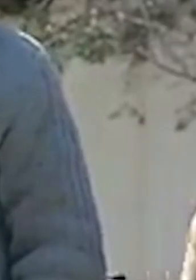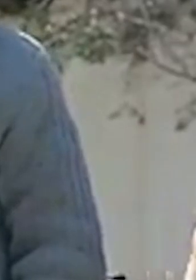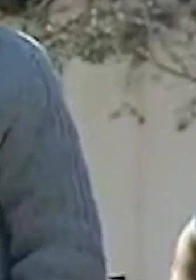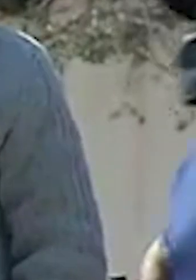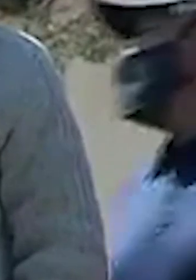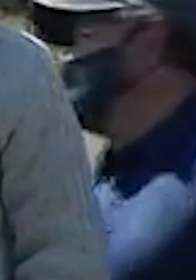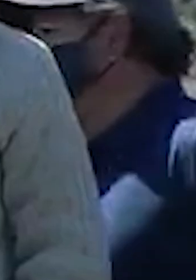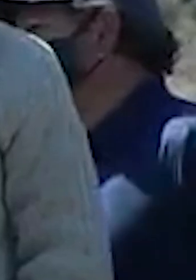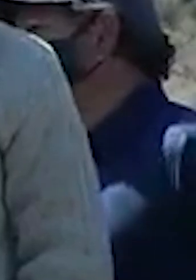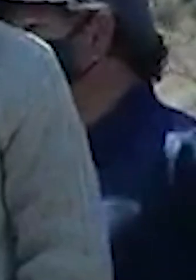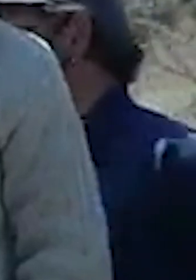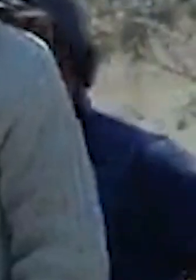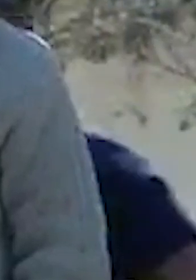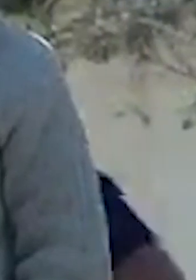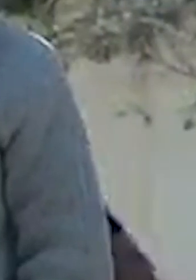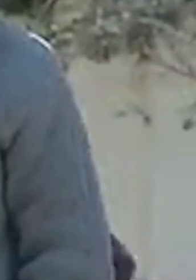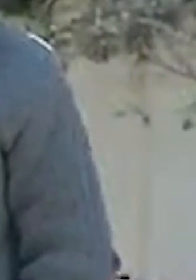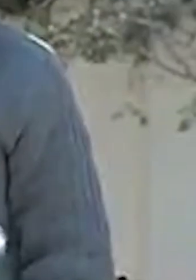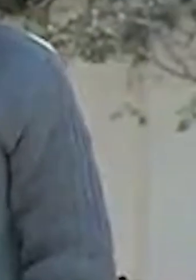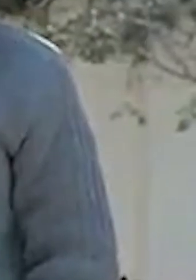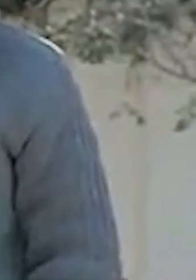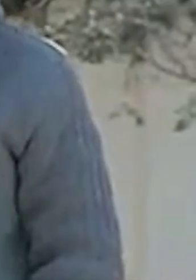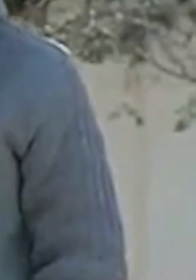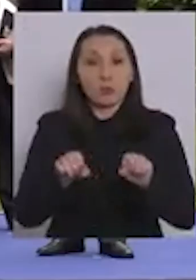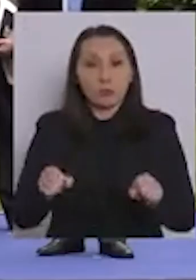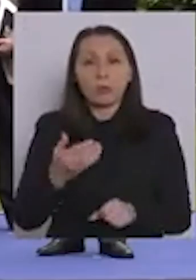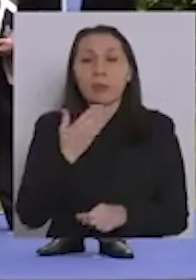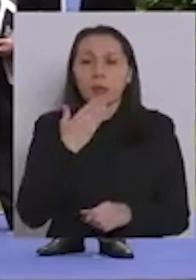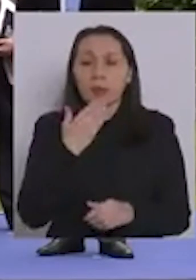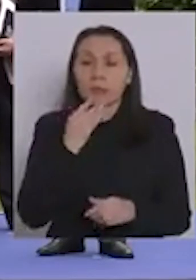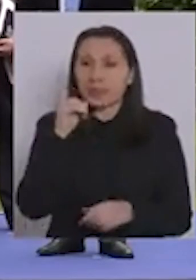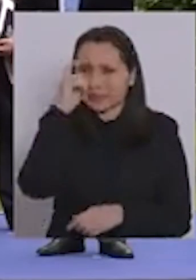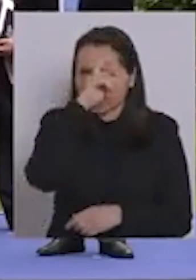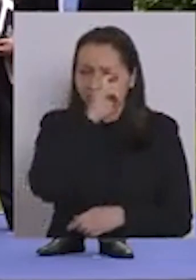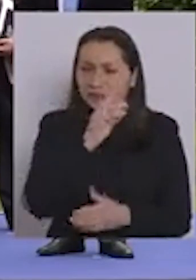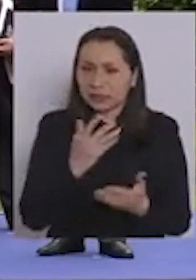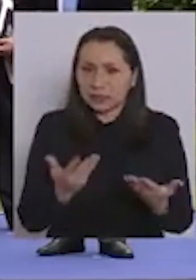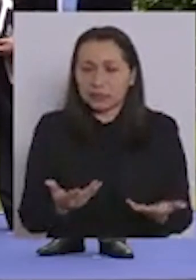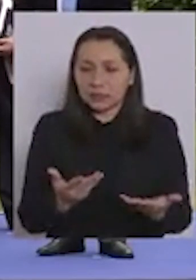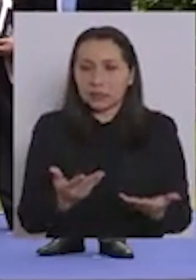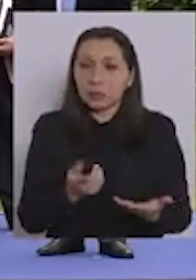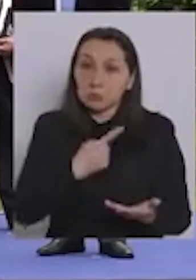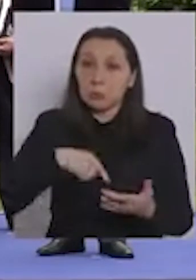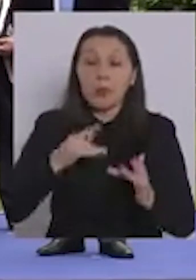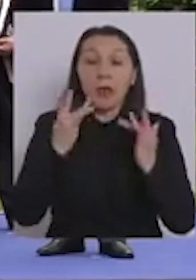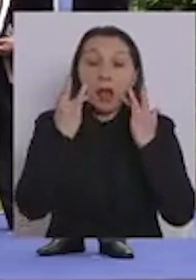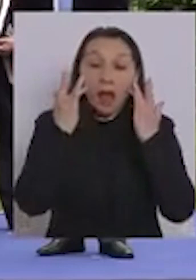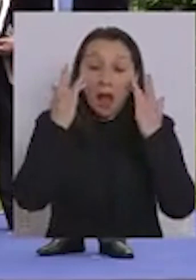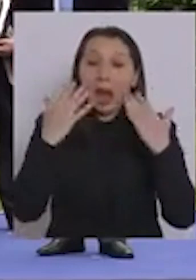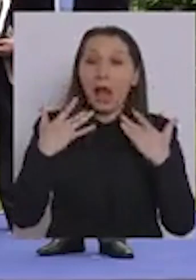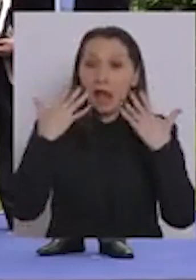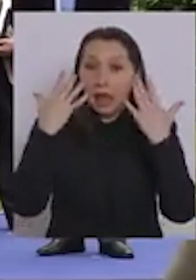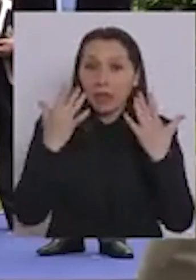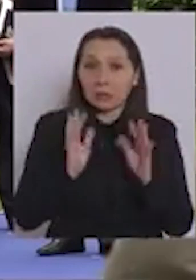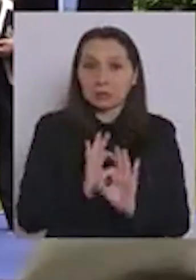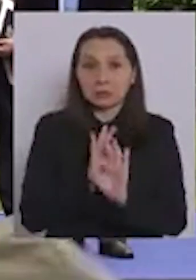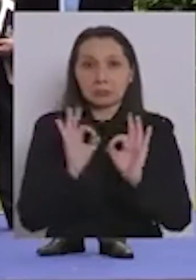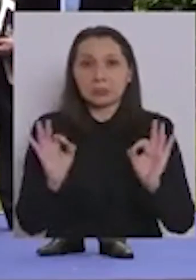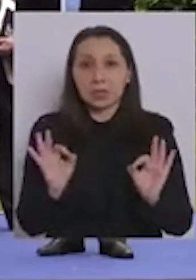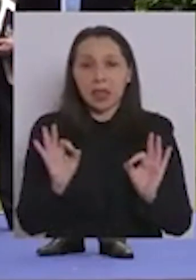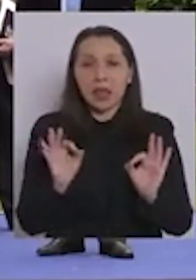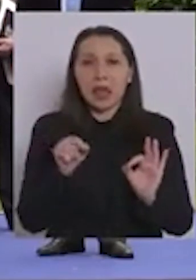la vida de los chilenos era un compromiso también complejo y difícil. Y nos alegramos de que no haya